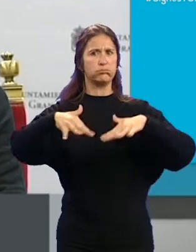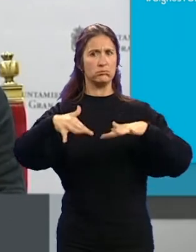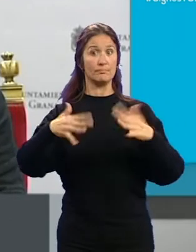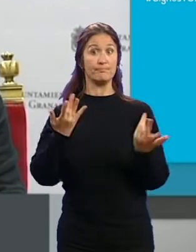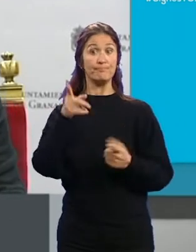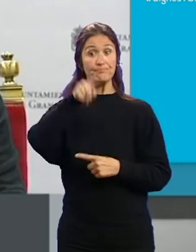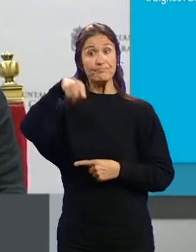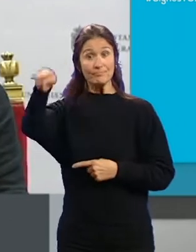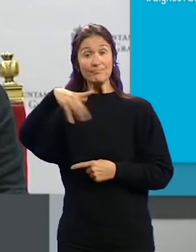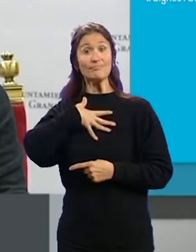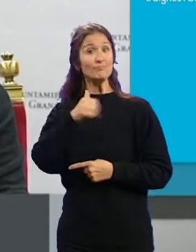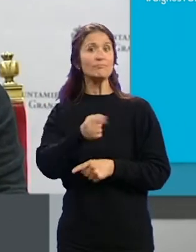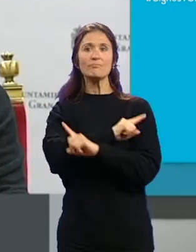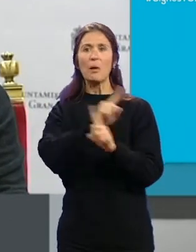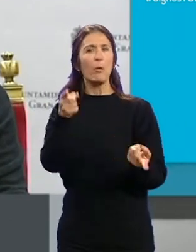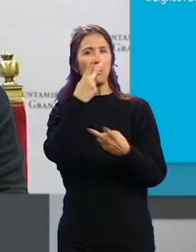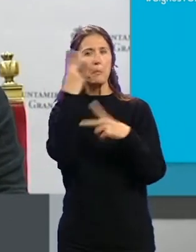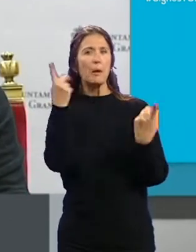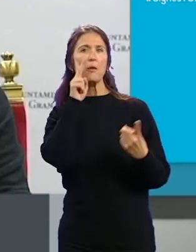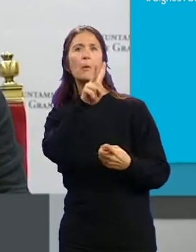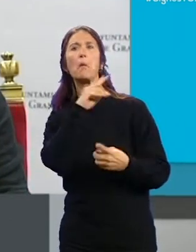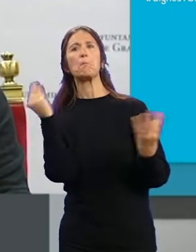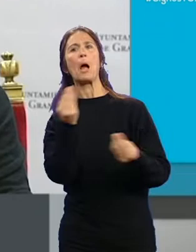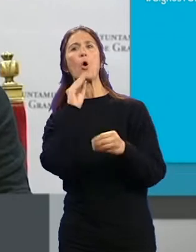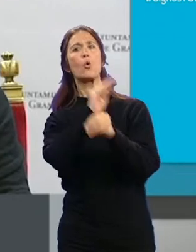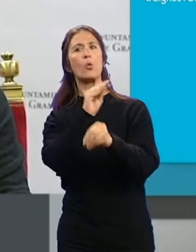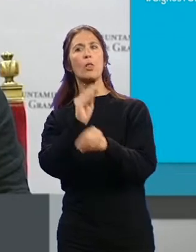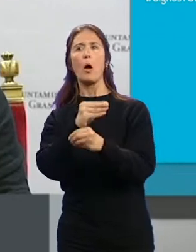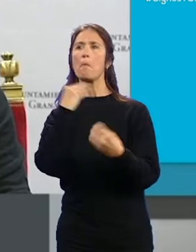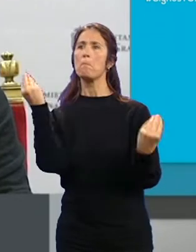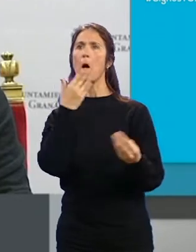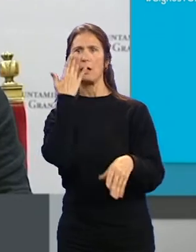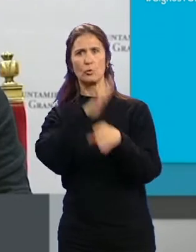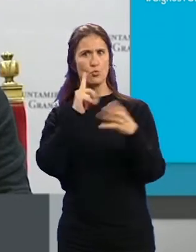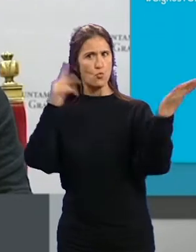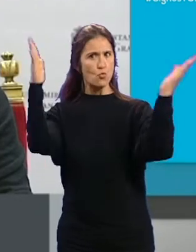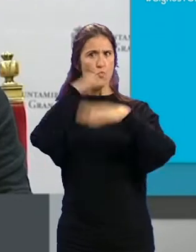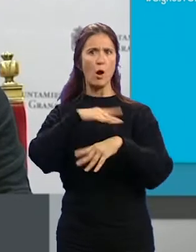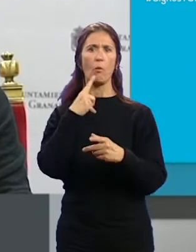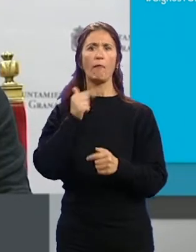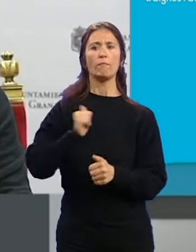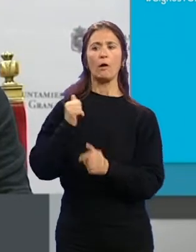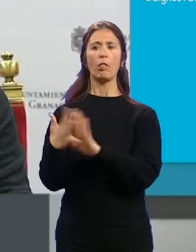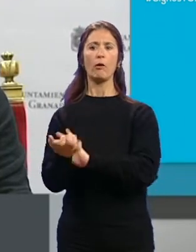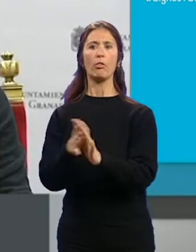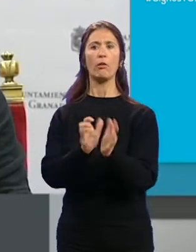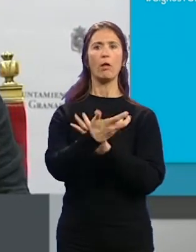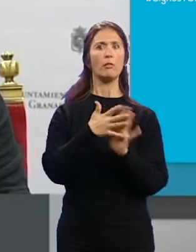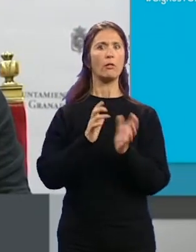Por su parte el Ayuntamiento tampoco está demostrando mejores cuidados, mejores actitudes... ...creando falsos consensos relativos a